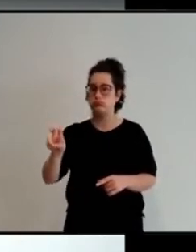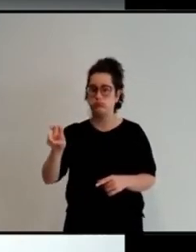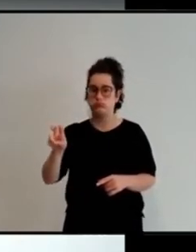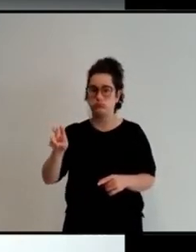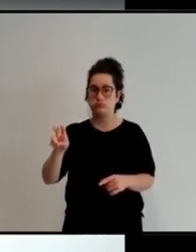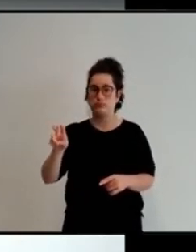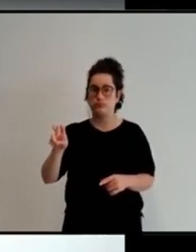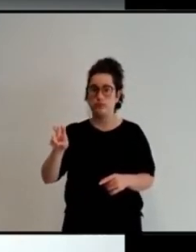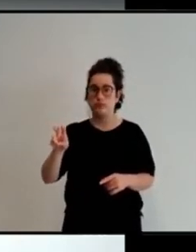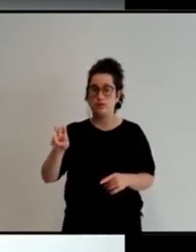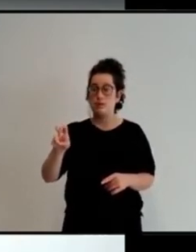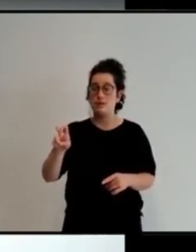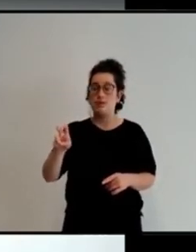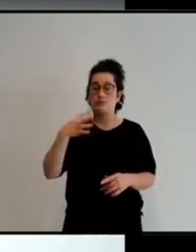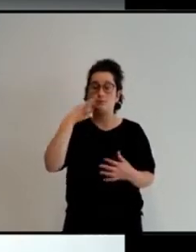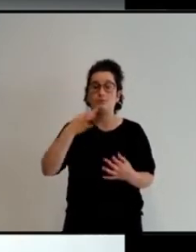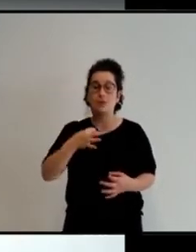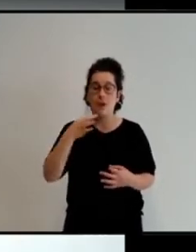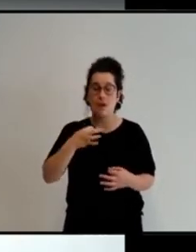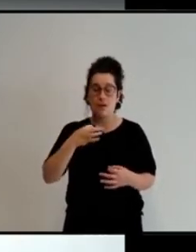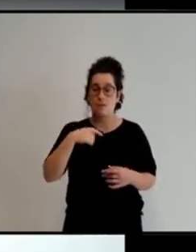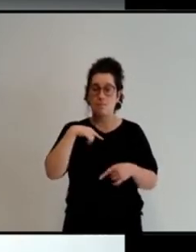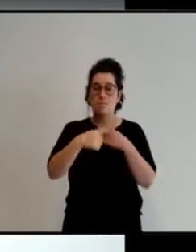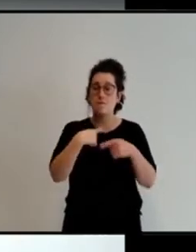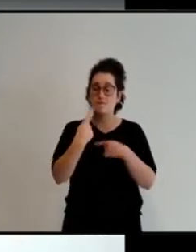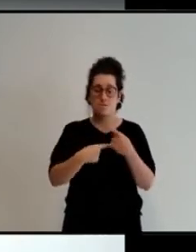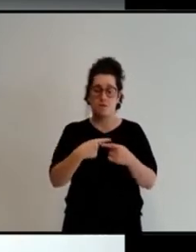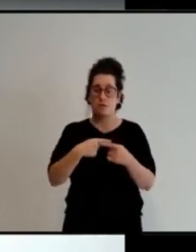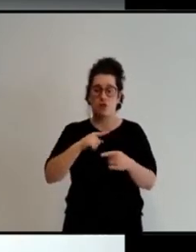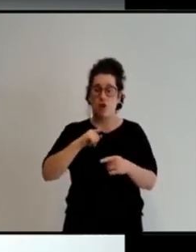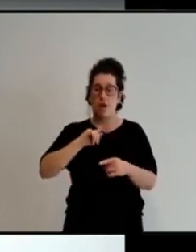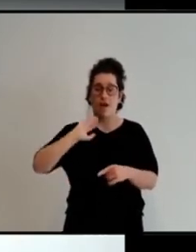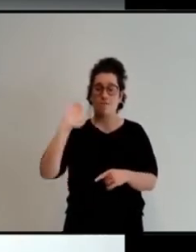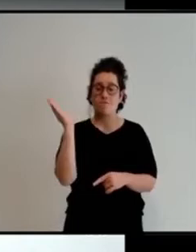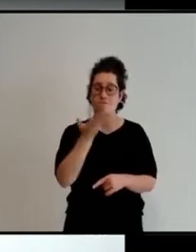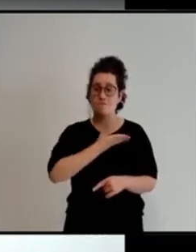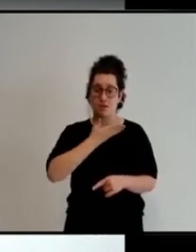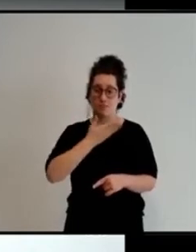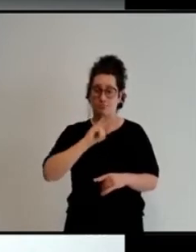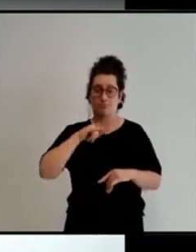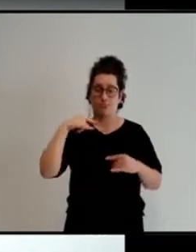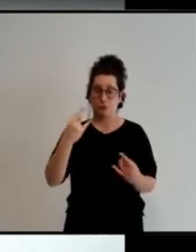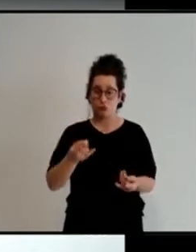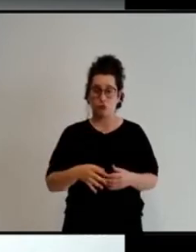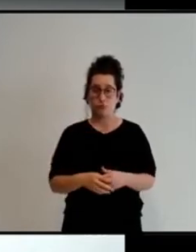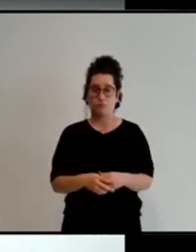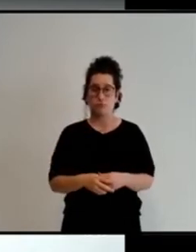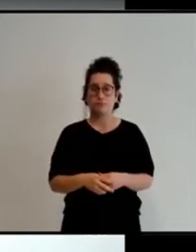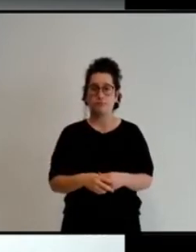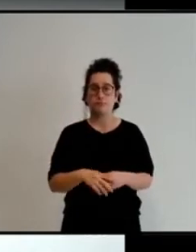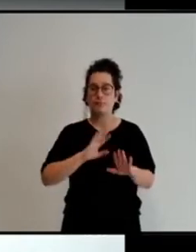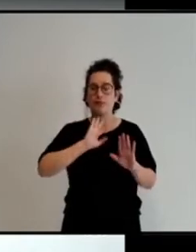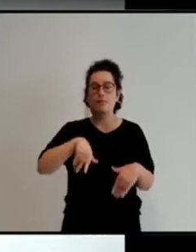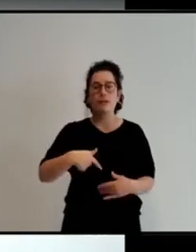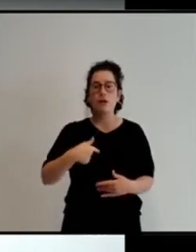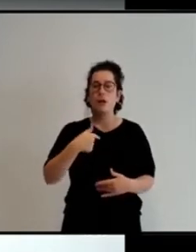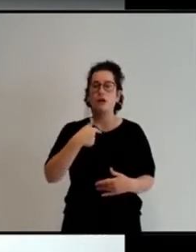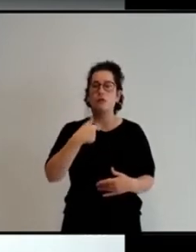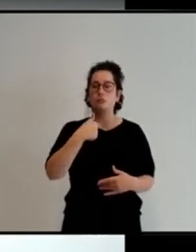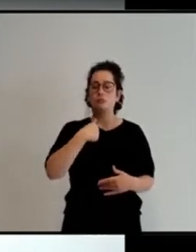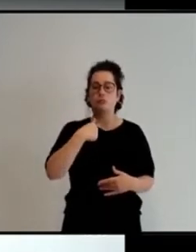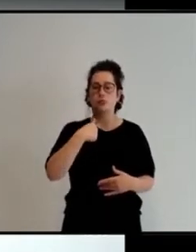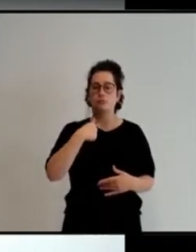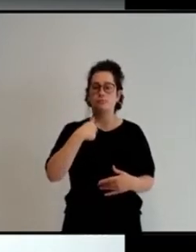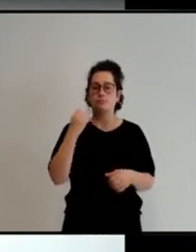los más perjudicados de toda esta violencia. Fue así como me vi obligada a abandonar mi labor social y salir